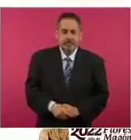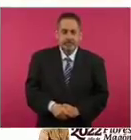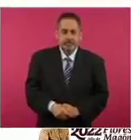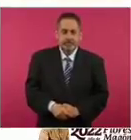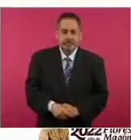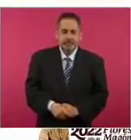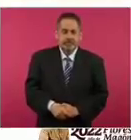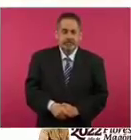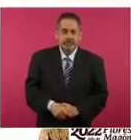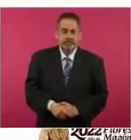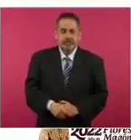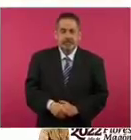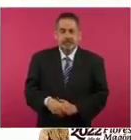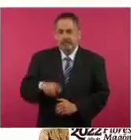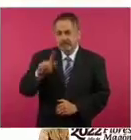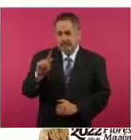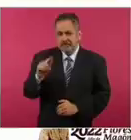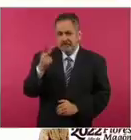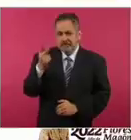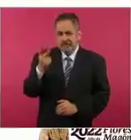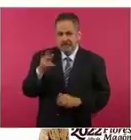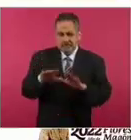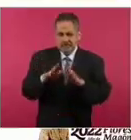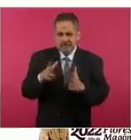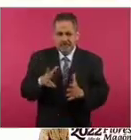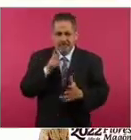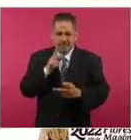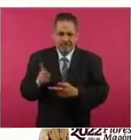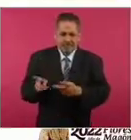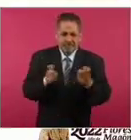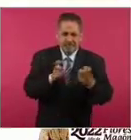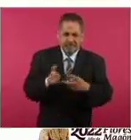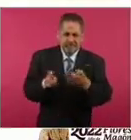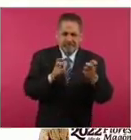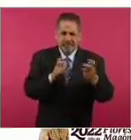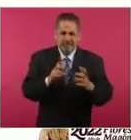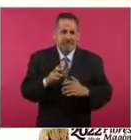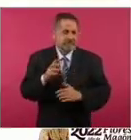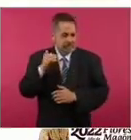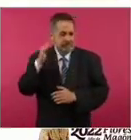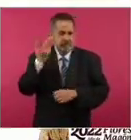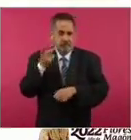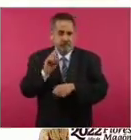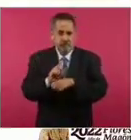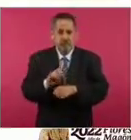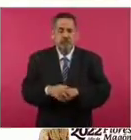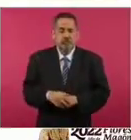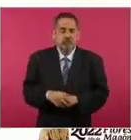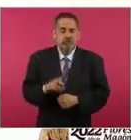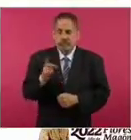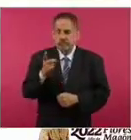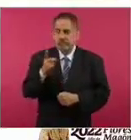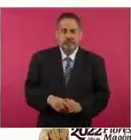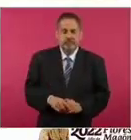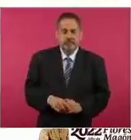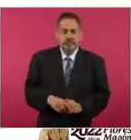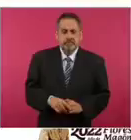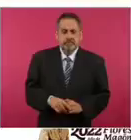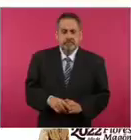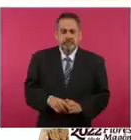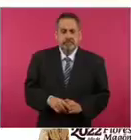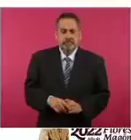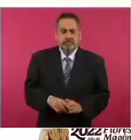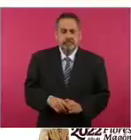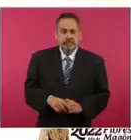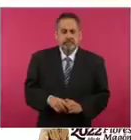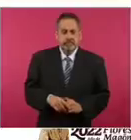72 mil barriles, diciembre del 18. Aquí